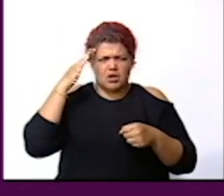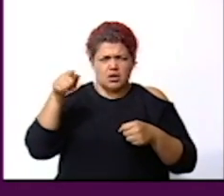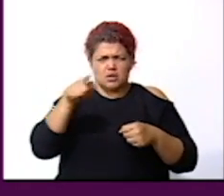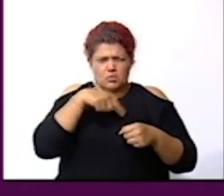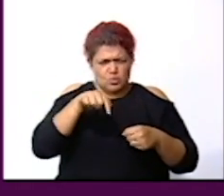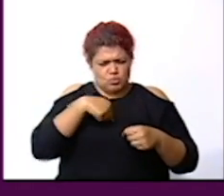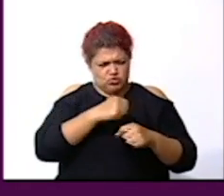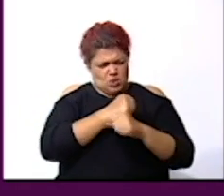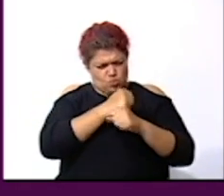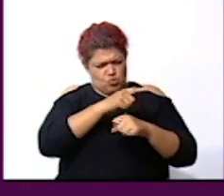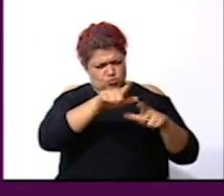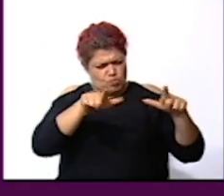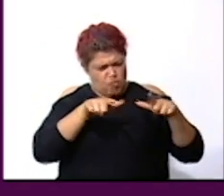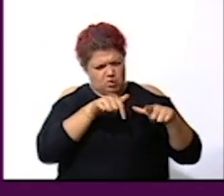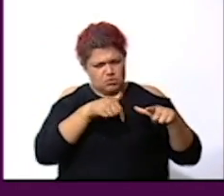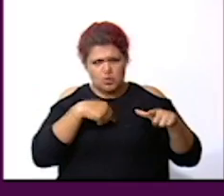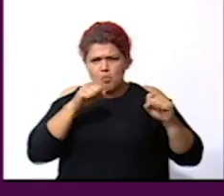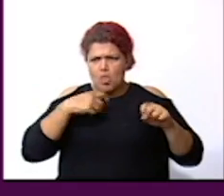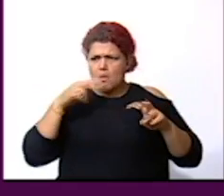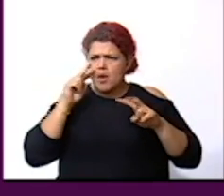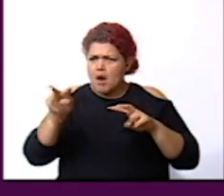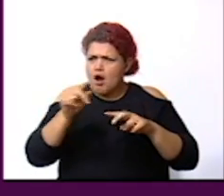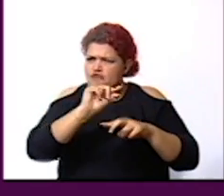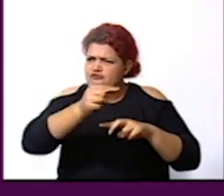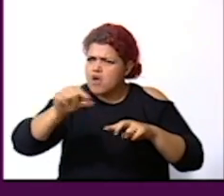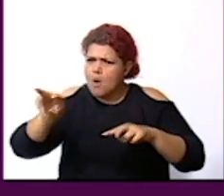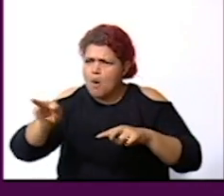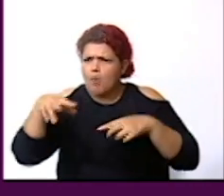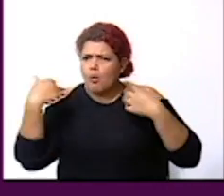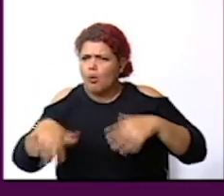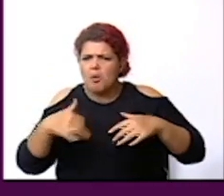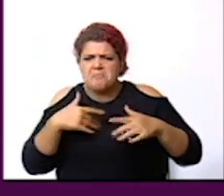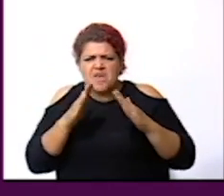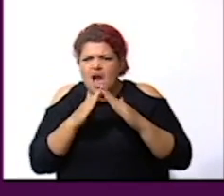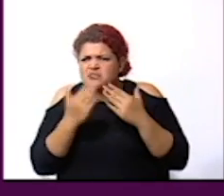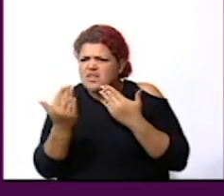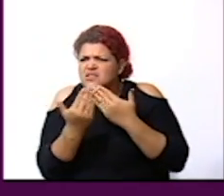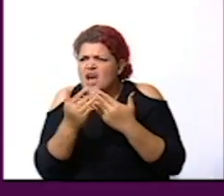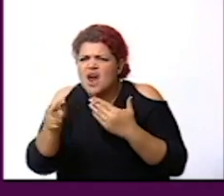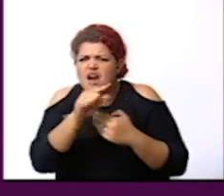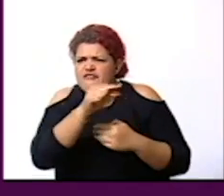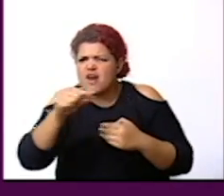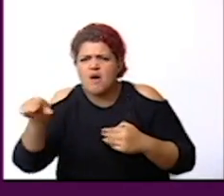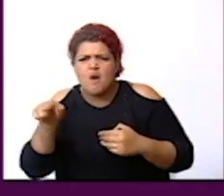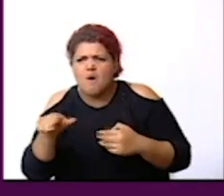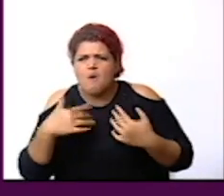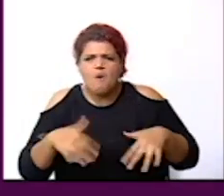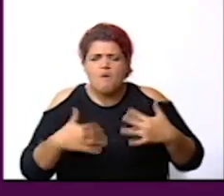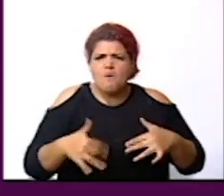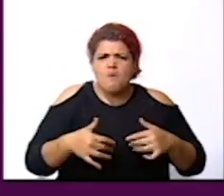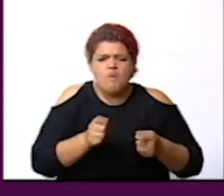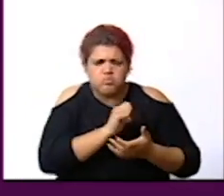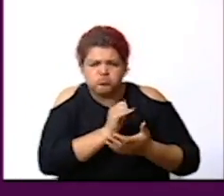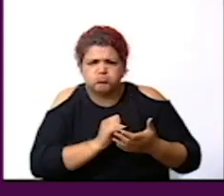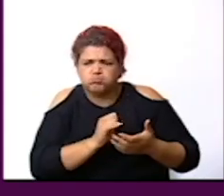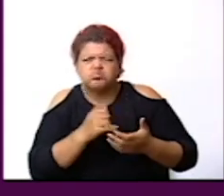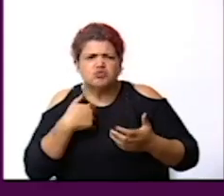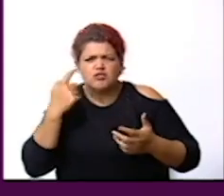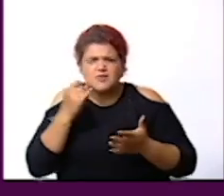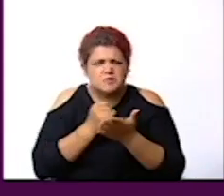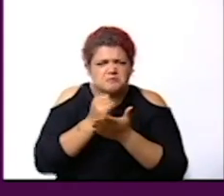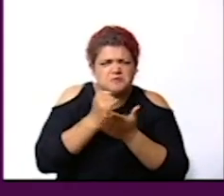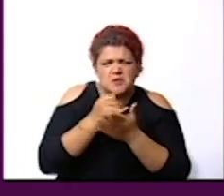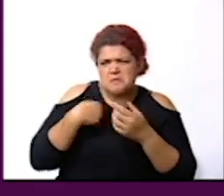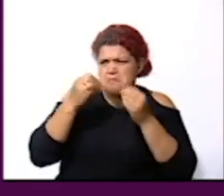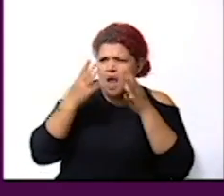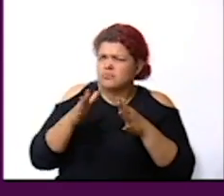puedo ver un río o no mi casa está muy cerca tengo que investigar con